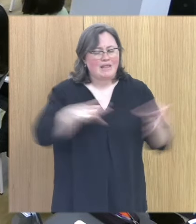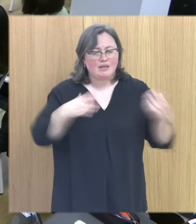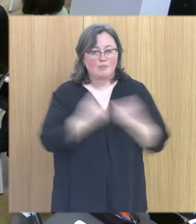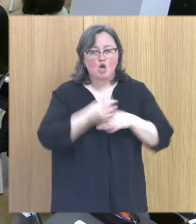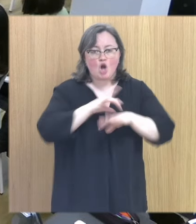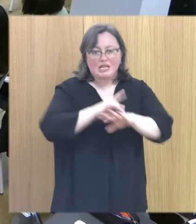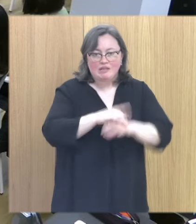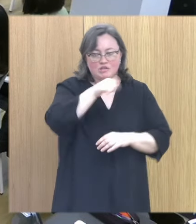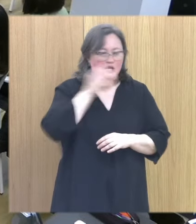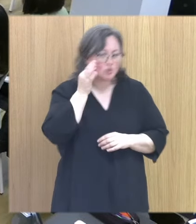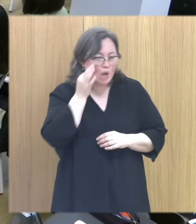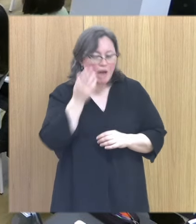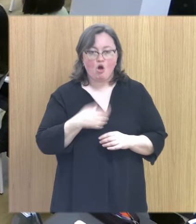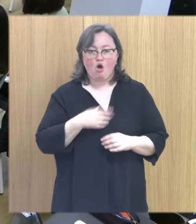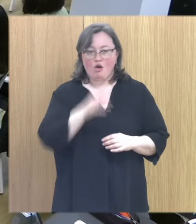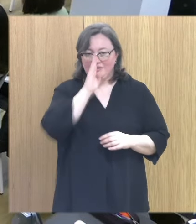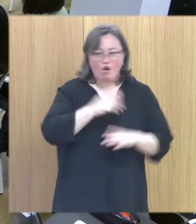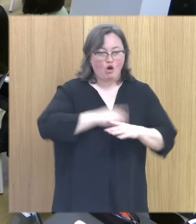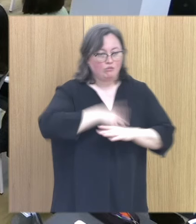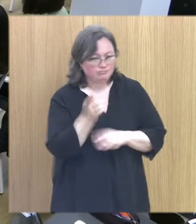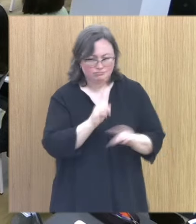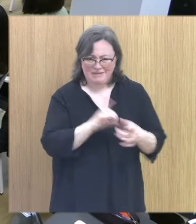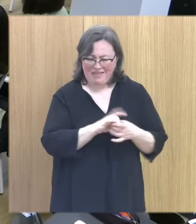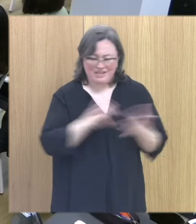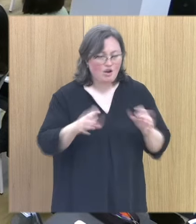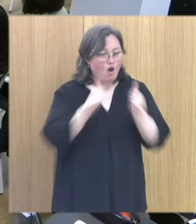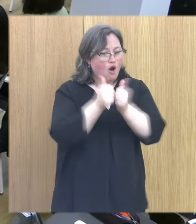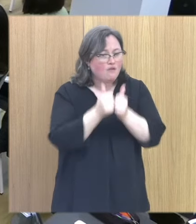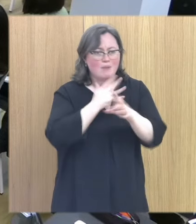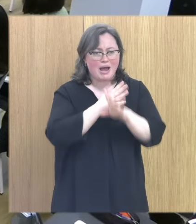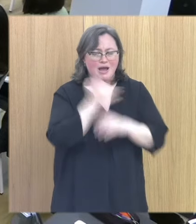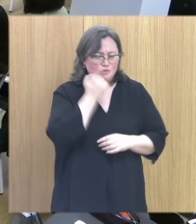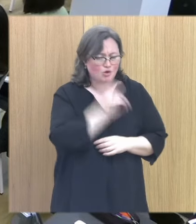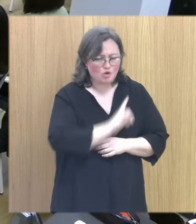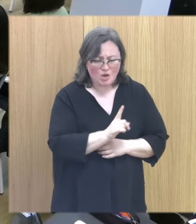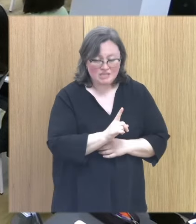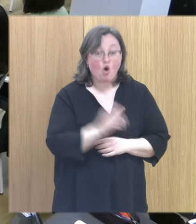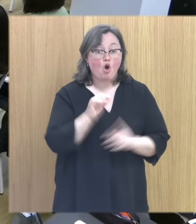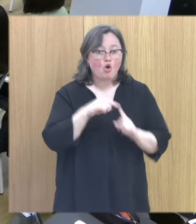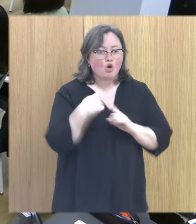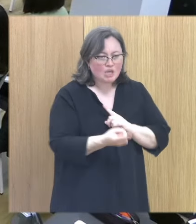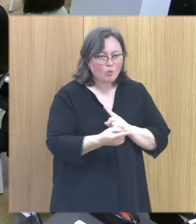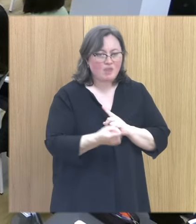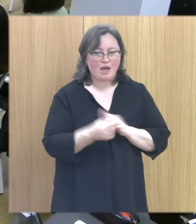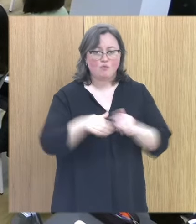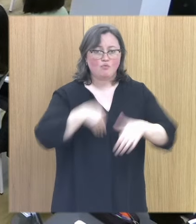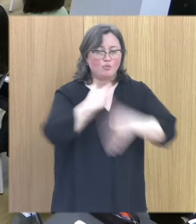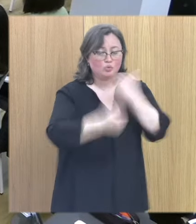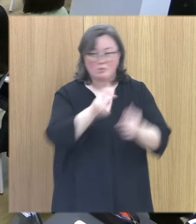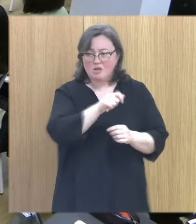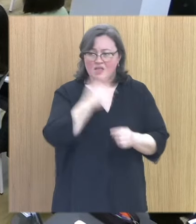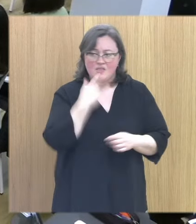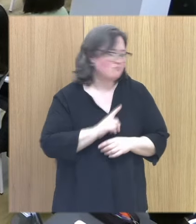orientación sexual ni con la identidad sexual ni tanto el modo en que se lleva a cabo el abuso ni como consecuencia a medio y largo plazo como dice alguna